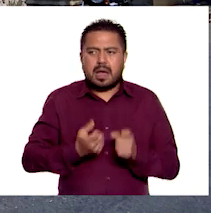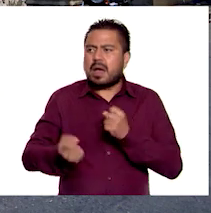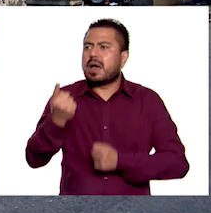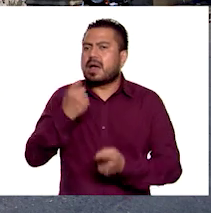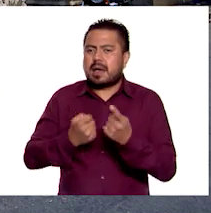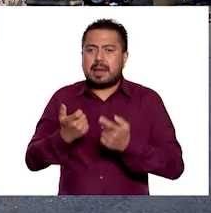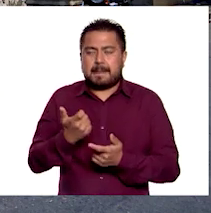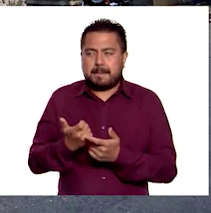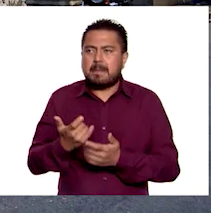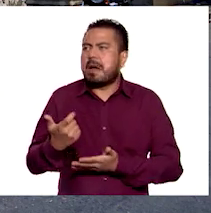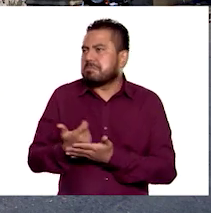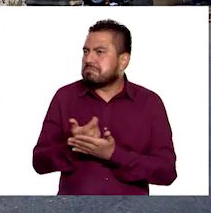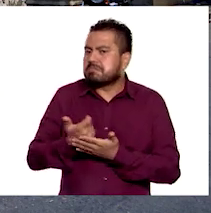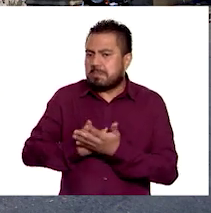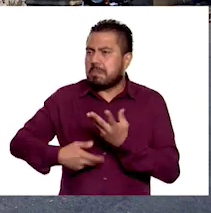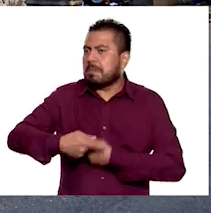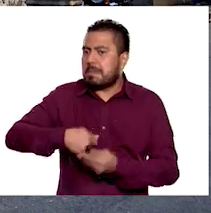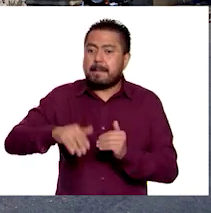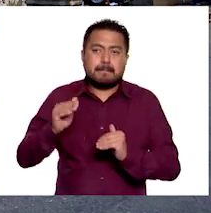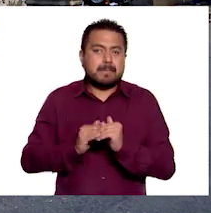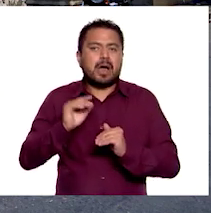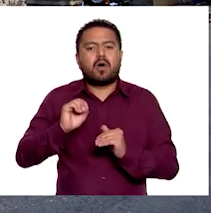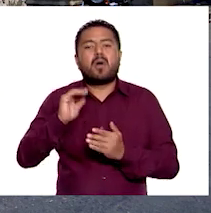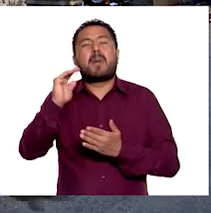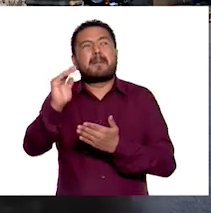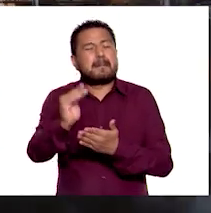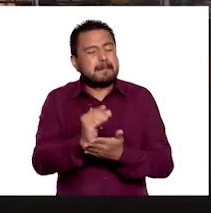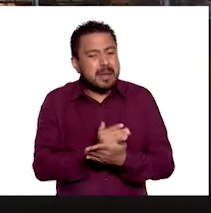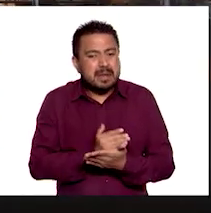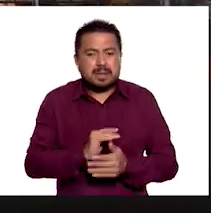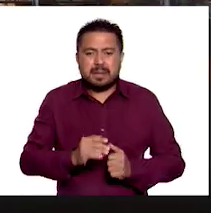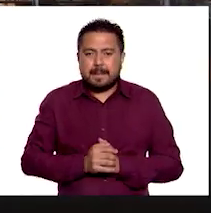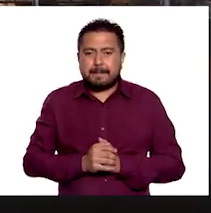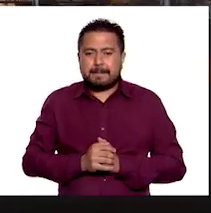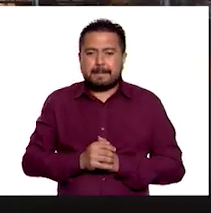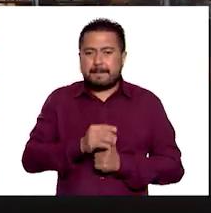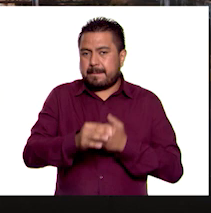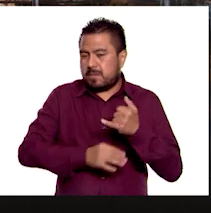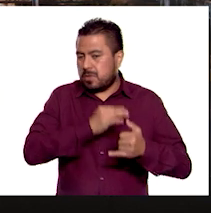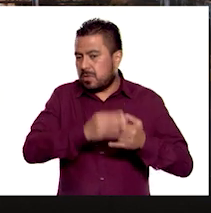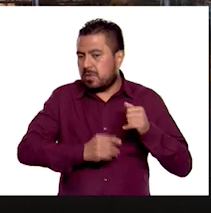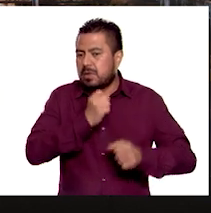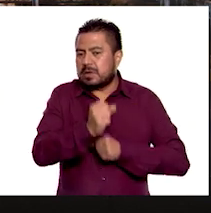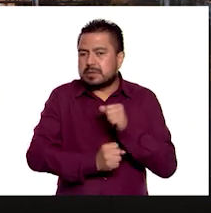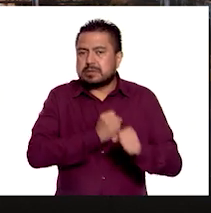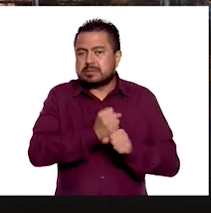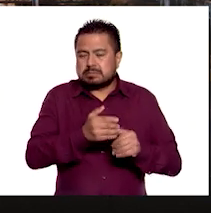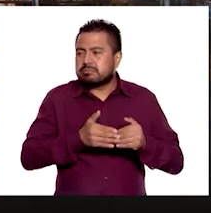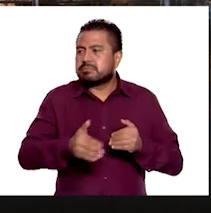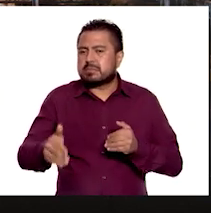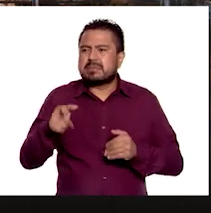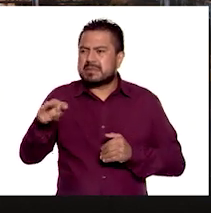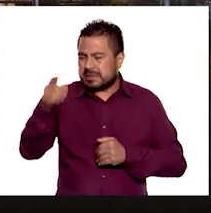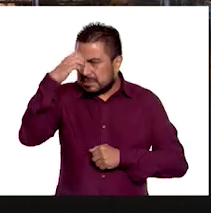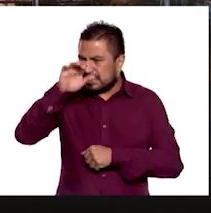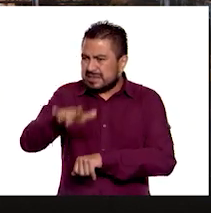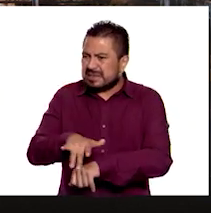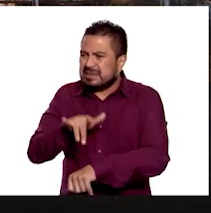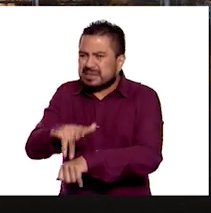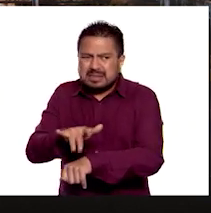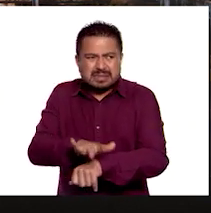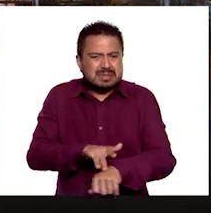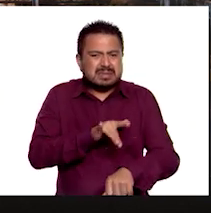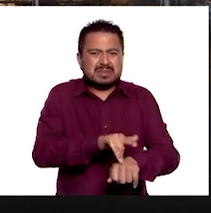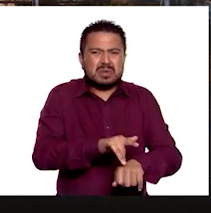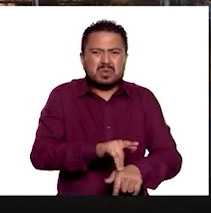que gana más que esta cantidad, o mucho menos. En los últimos años, este país ha experimentado numerosos